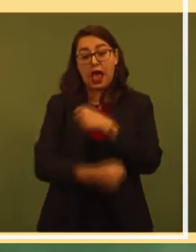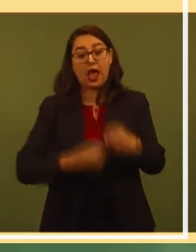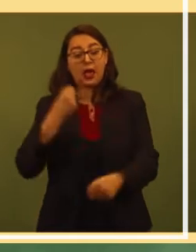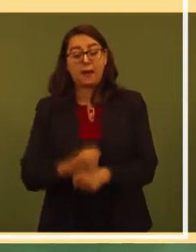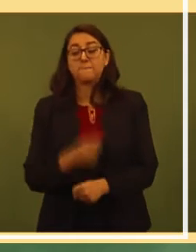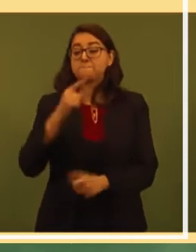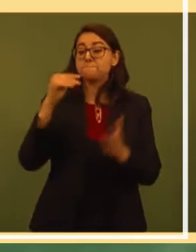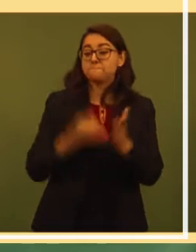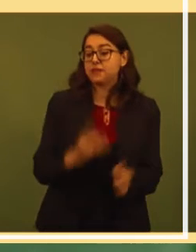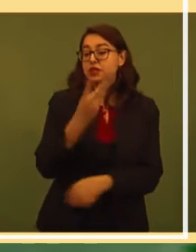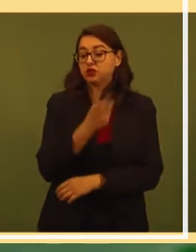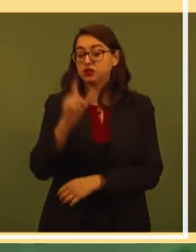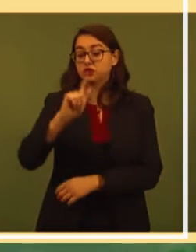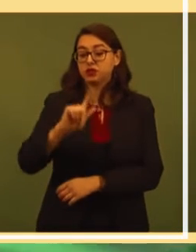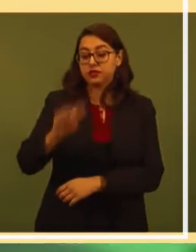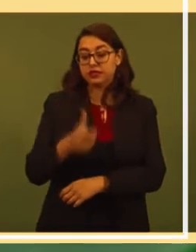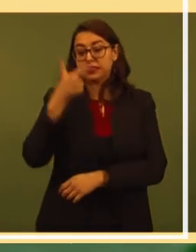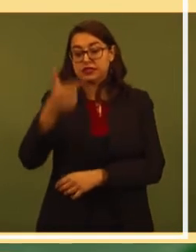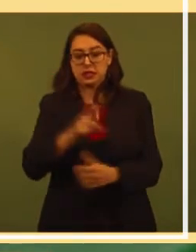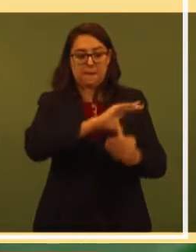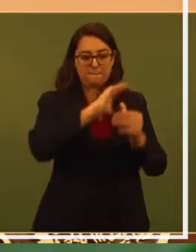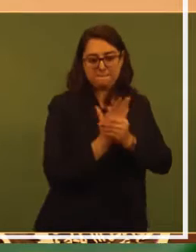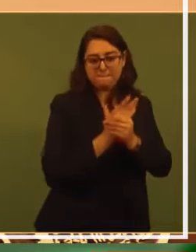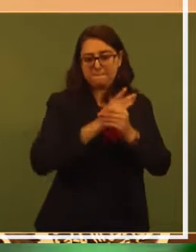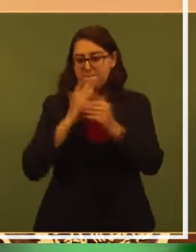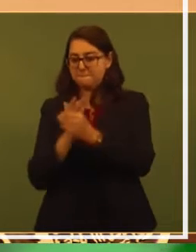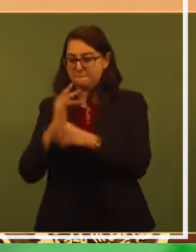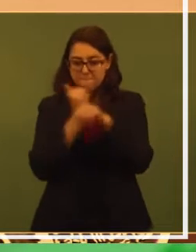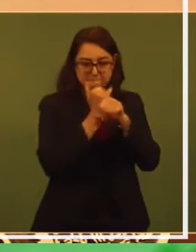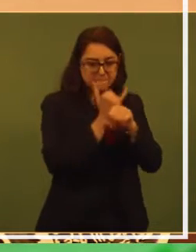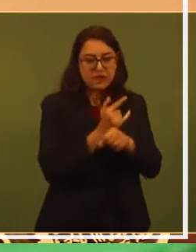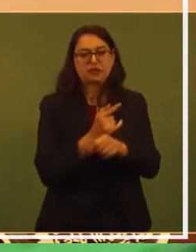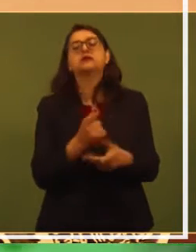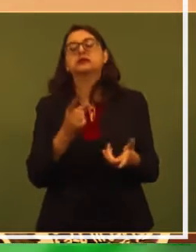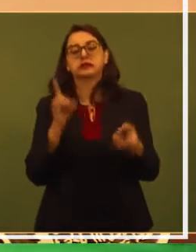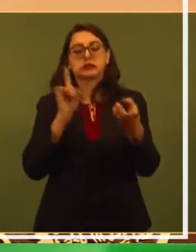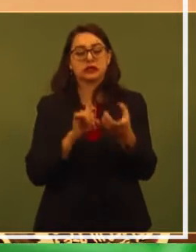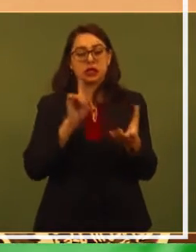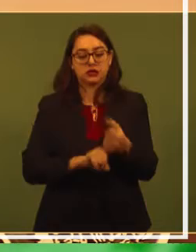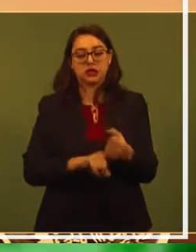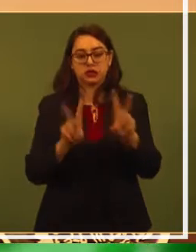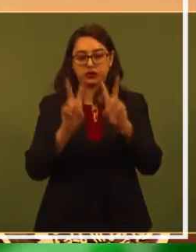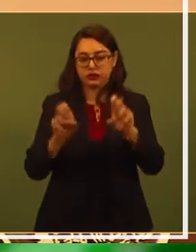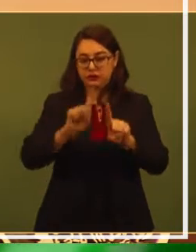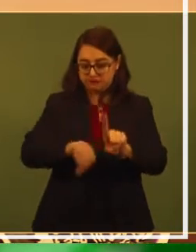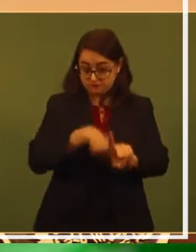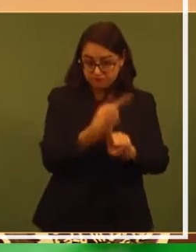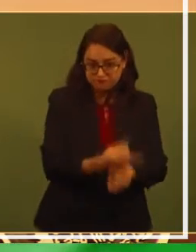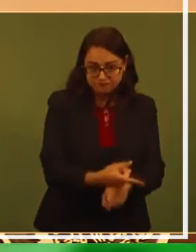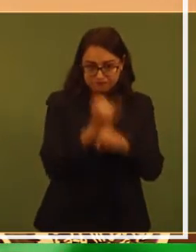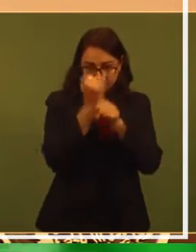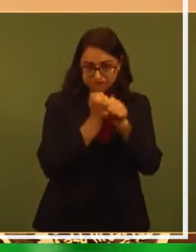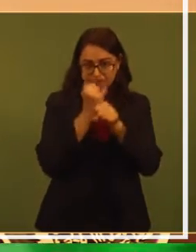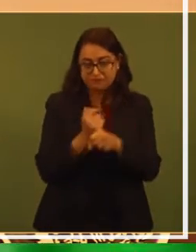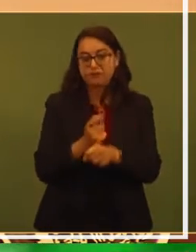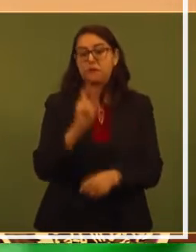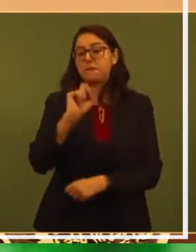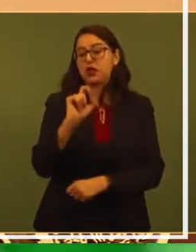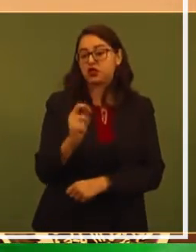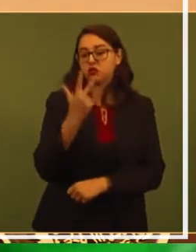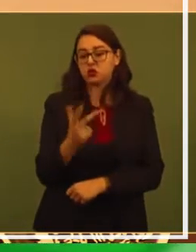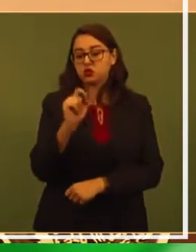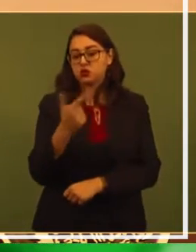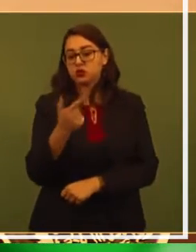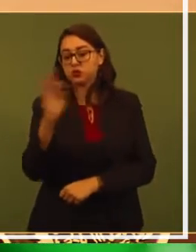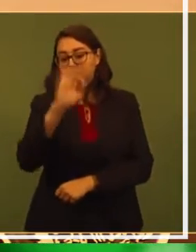,277 carpetas de investigación por violación, es decir, 28.7% más que el